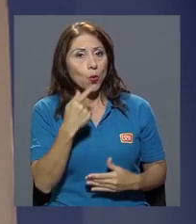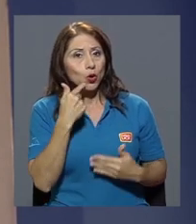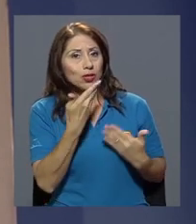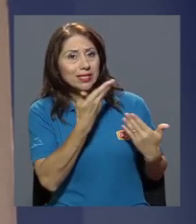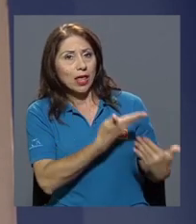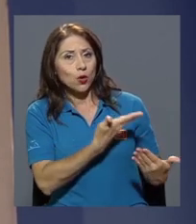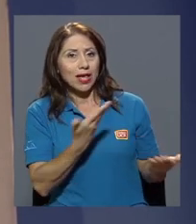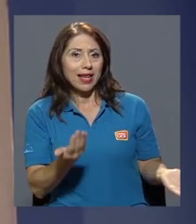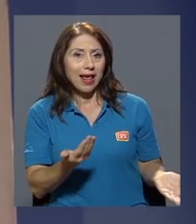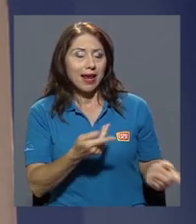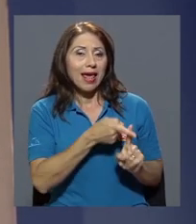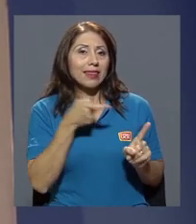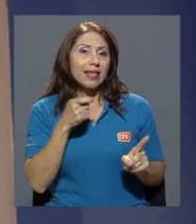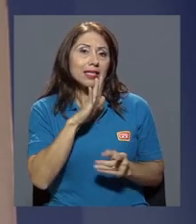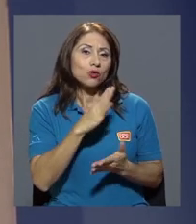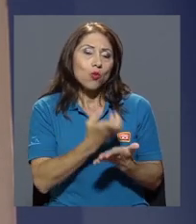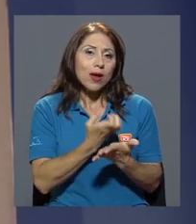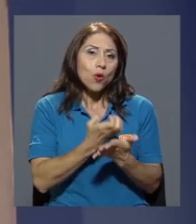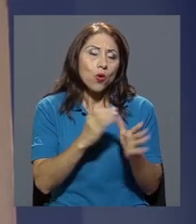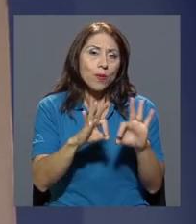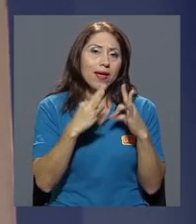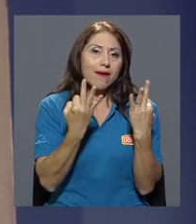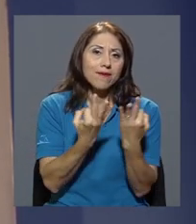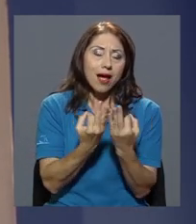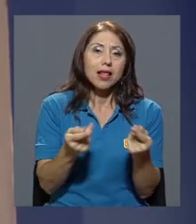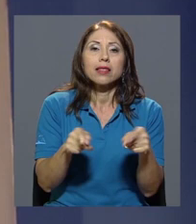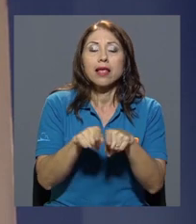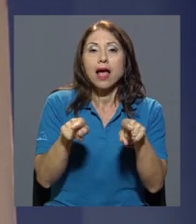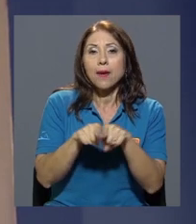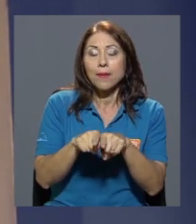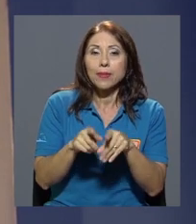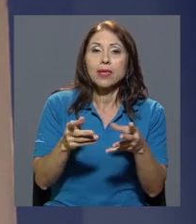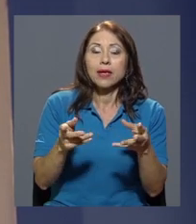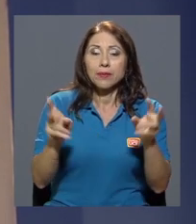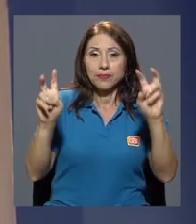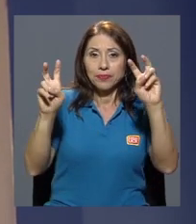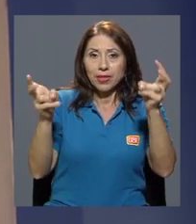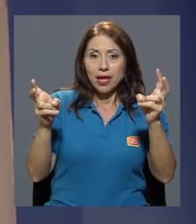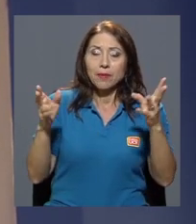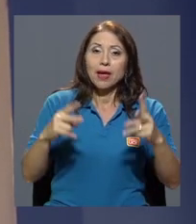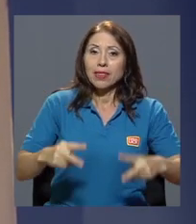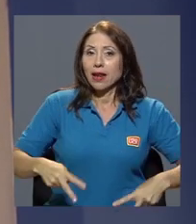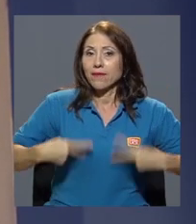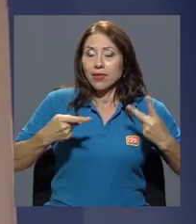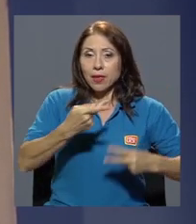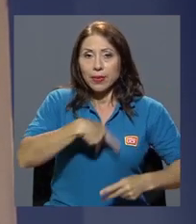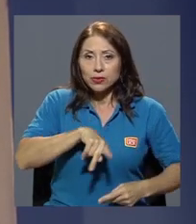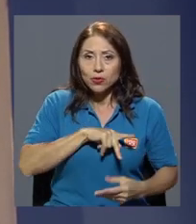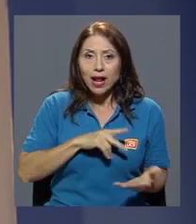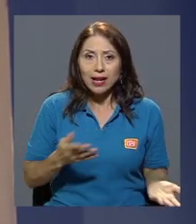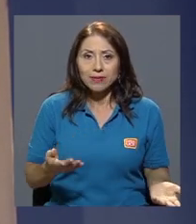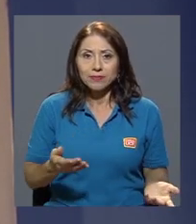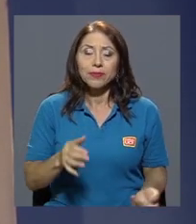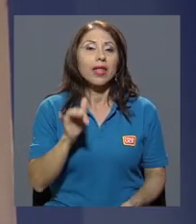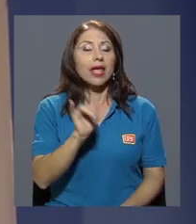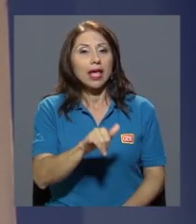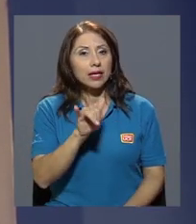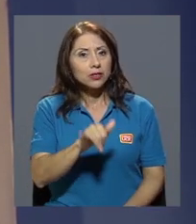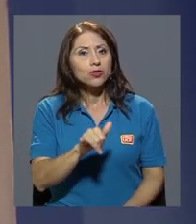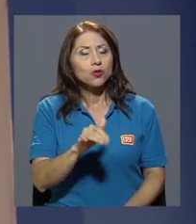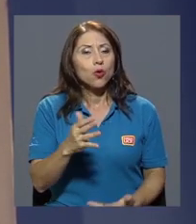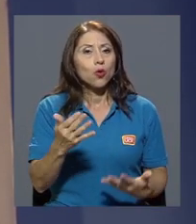doña Ileana, desde su economía familiar, sino sobre el ámbito de la vida personal. Eso